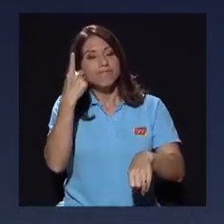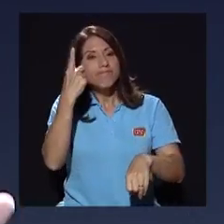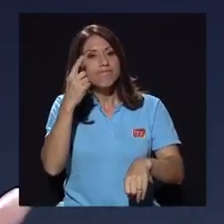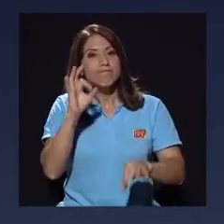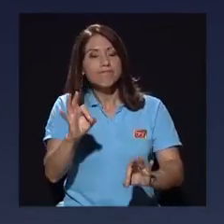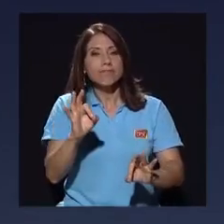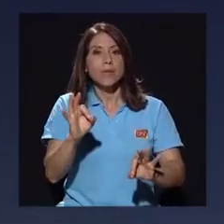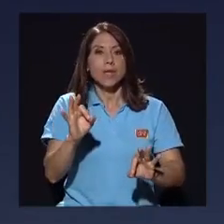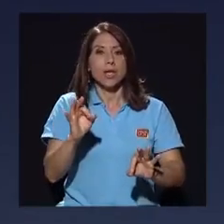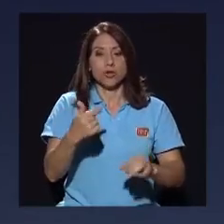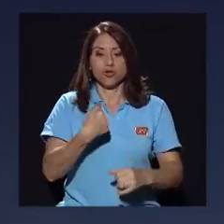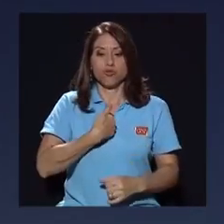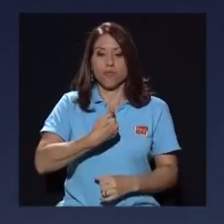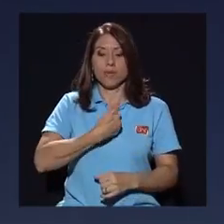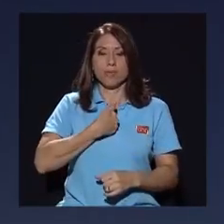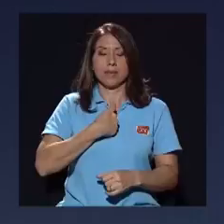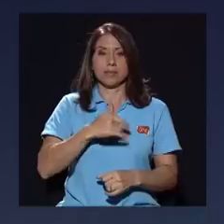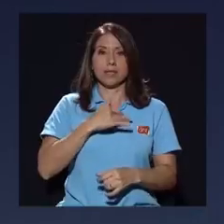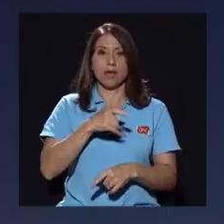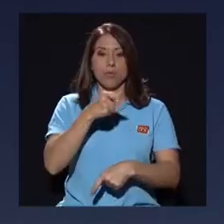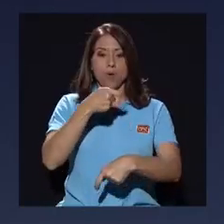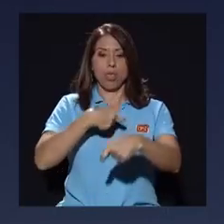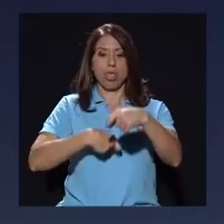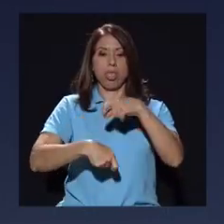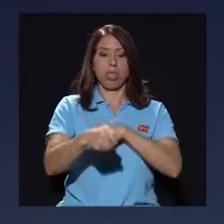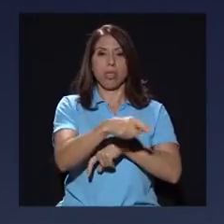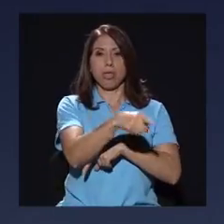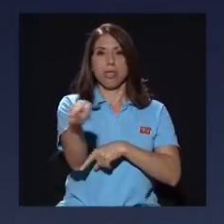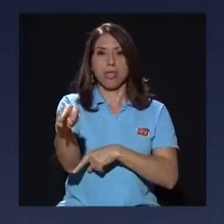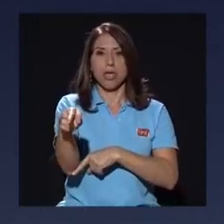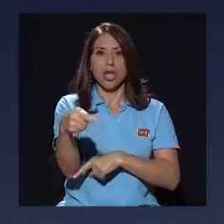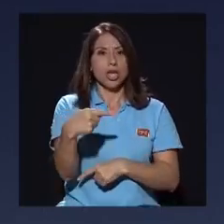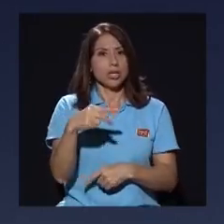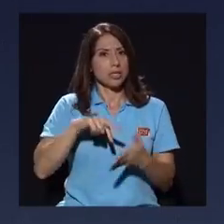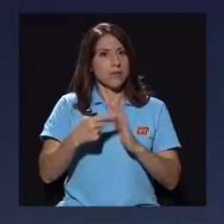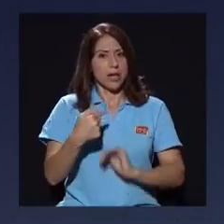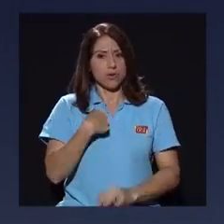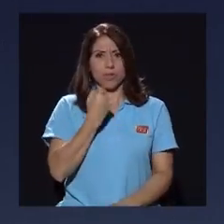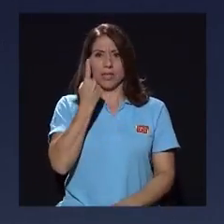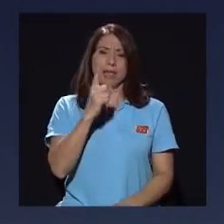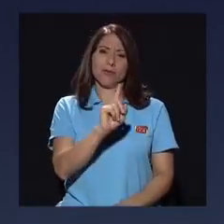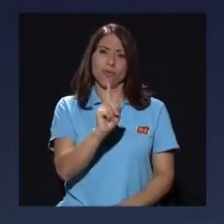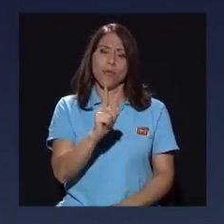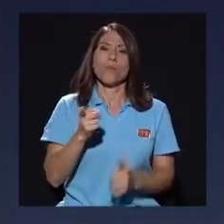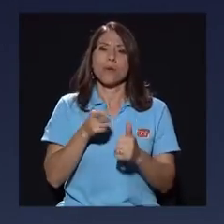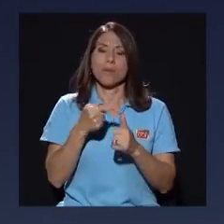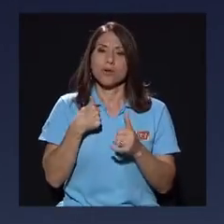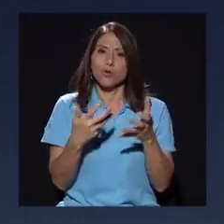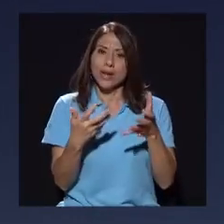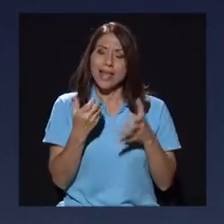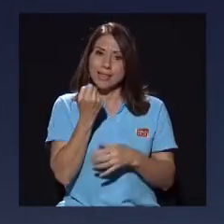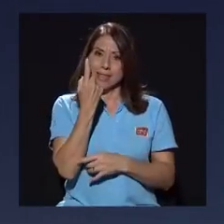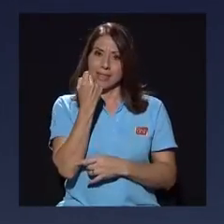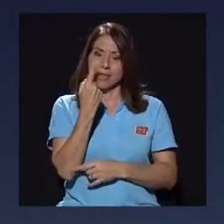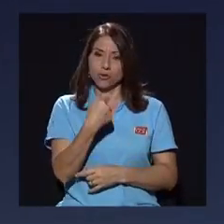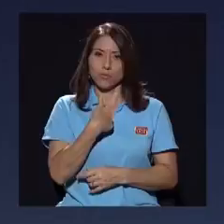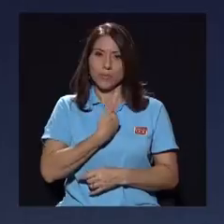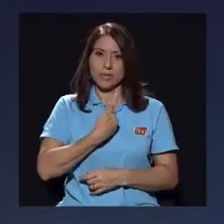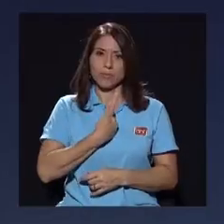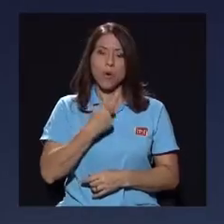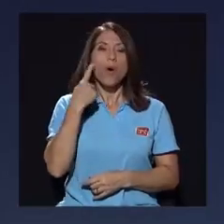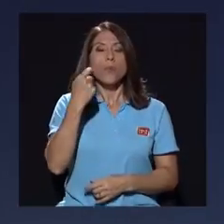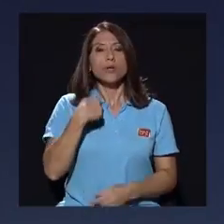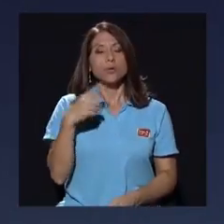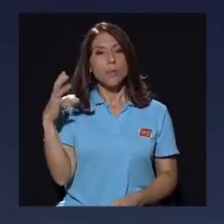entender, colocándome yo en sus zapatos, ¿verdad? No estoy diciendo que yo entendía, sino que lo primero que quería hacer era entenderlo yo mismo, porque